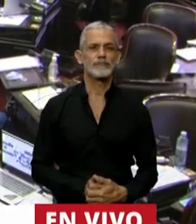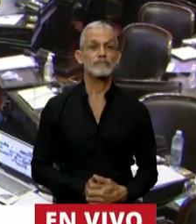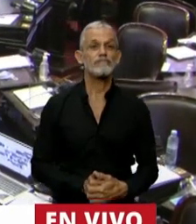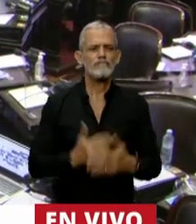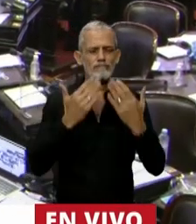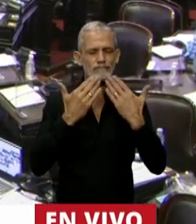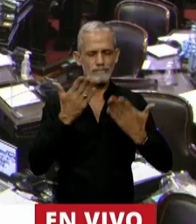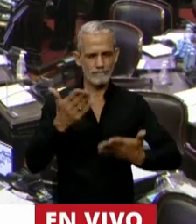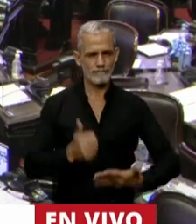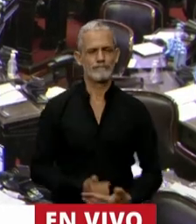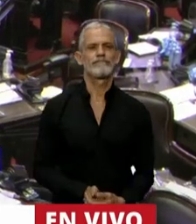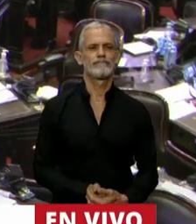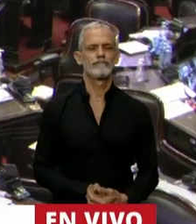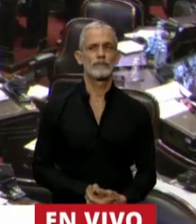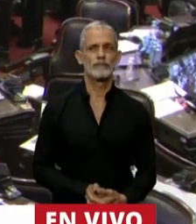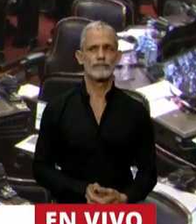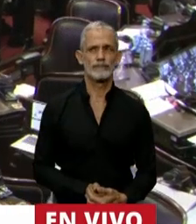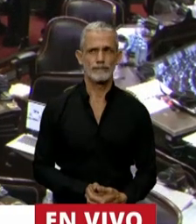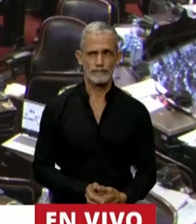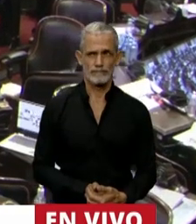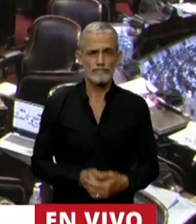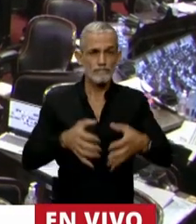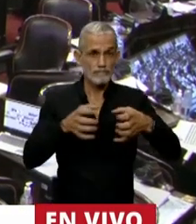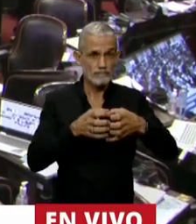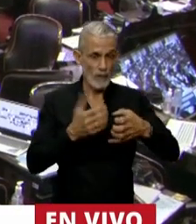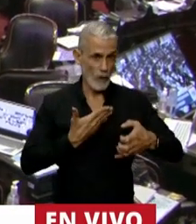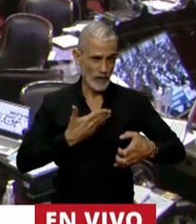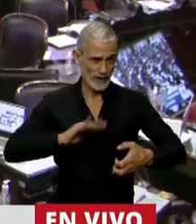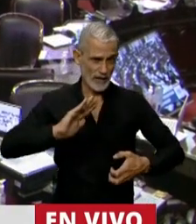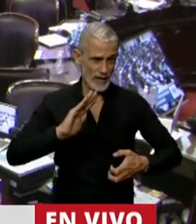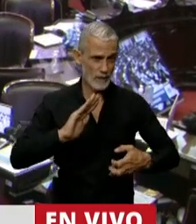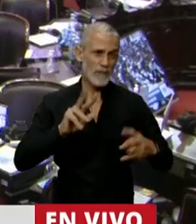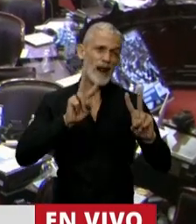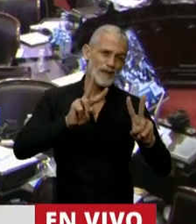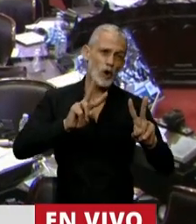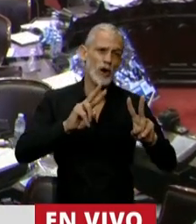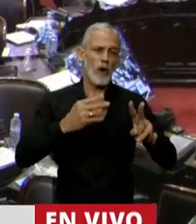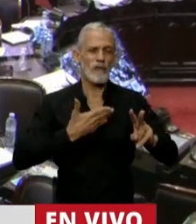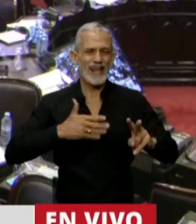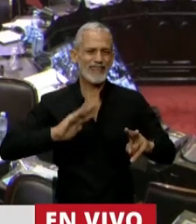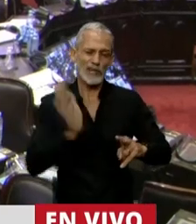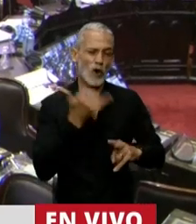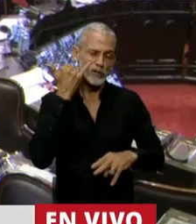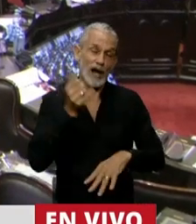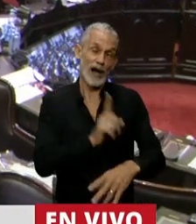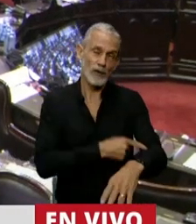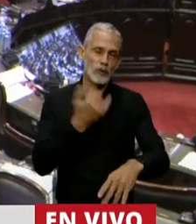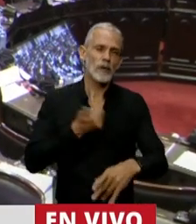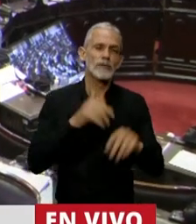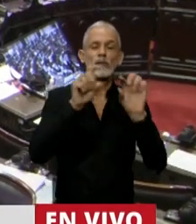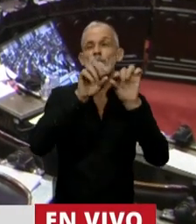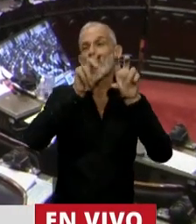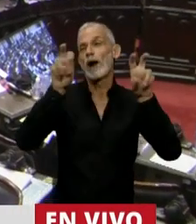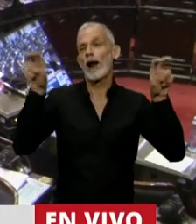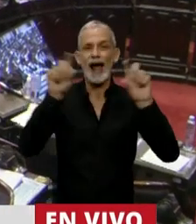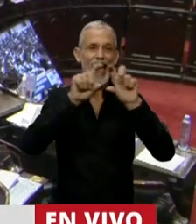Gracias, señor presidente. El Frente para la Victoria, o el Frente de Todos, nos tiene ya acostumbrados a denominar de manera